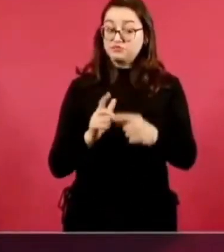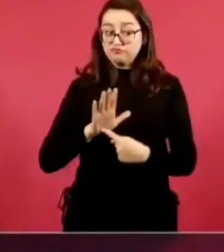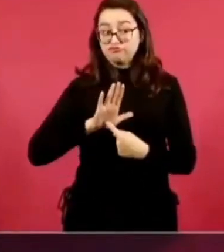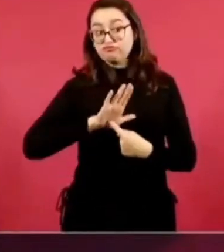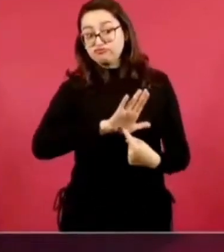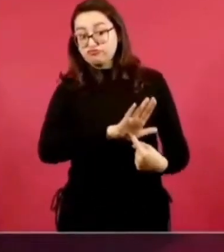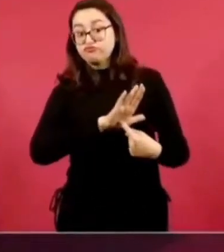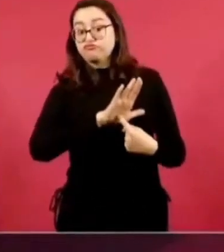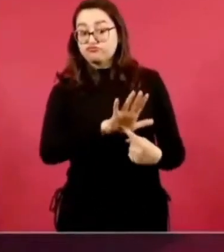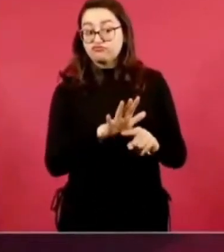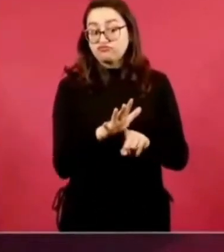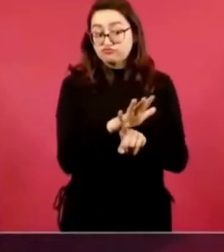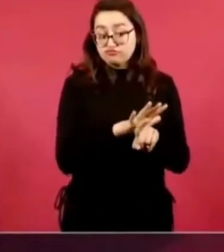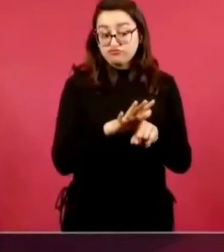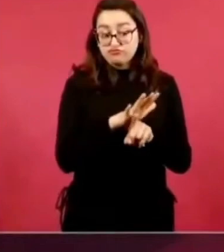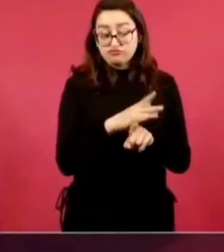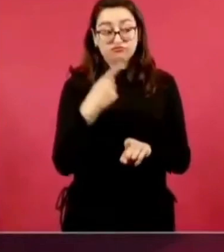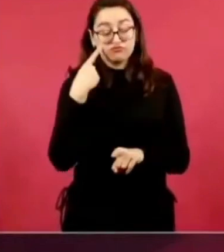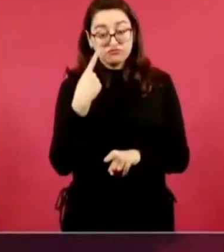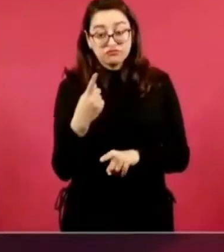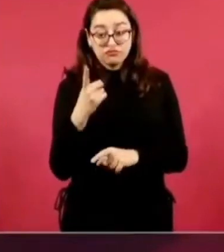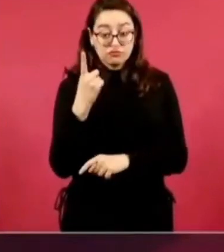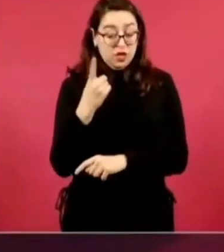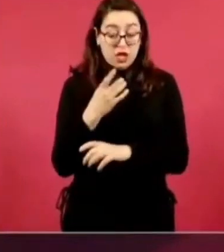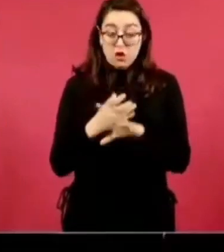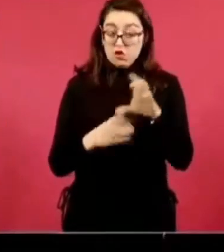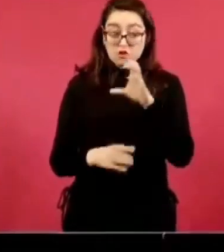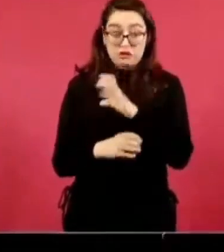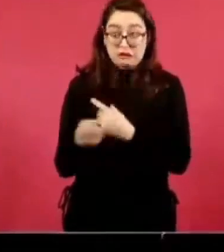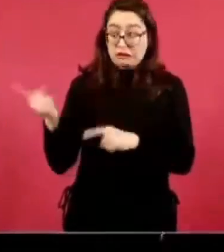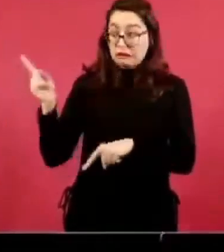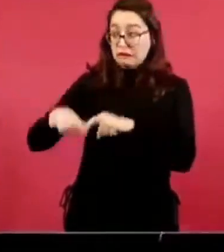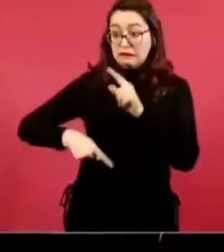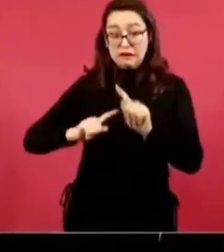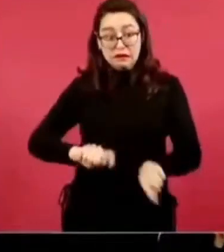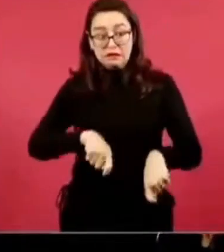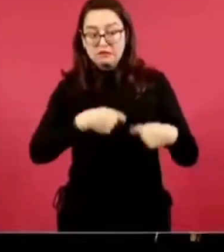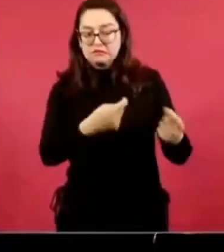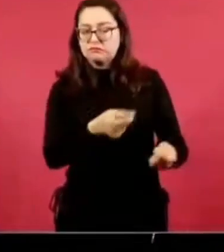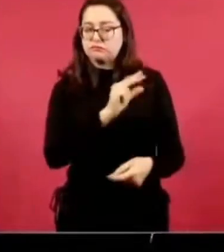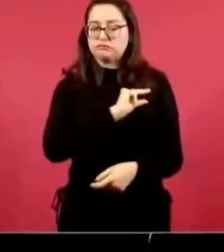cuestiones estratégicas para el desarrollo del país.